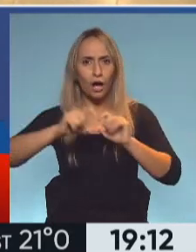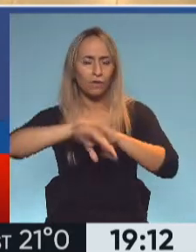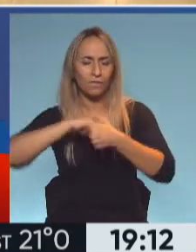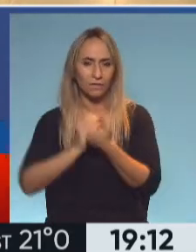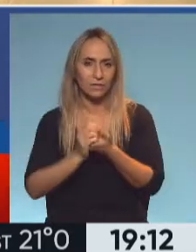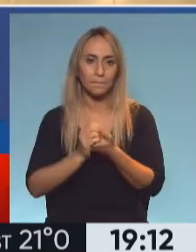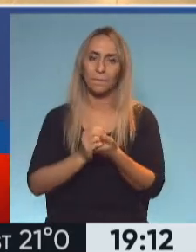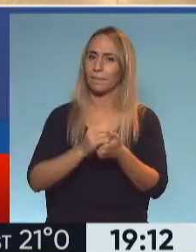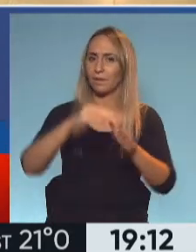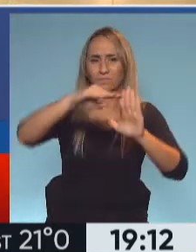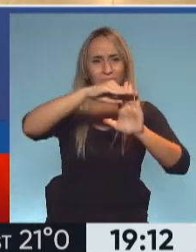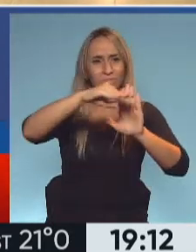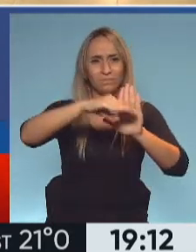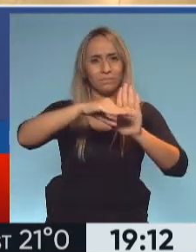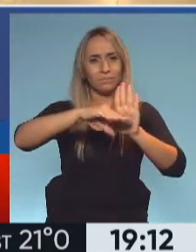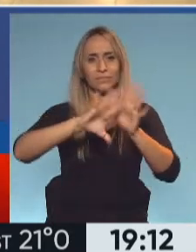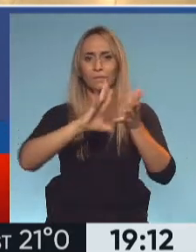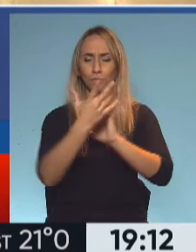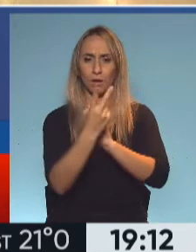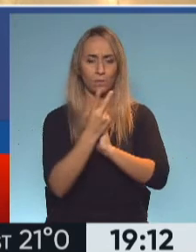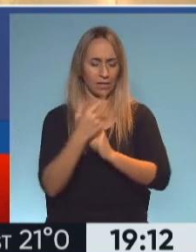Las indicaciones de protección las llevo.